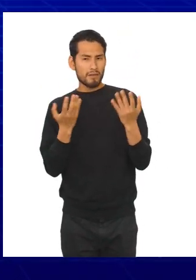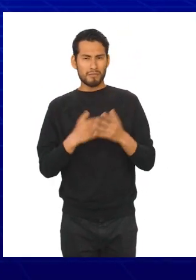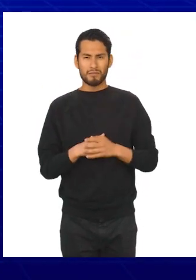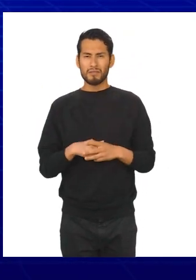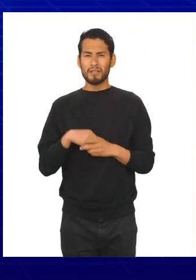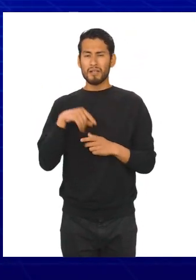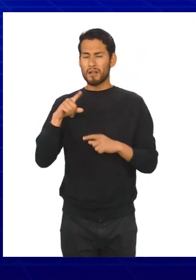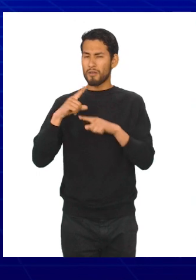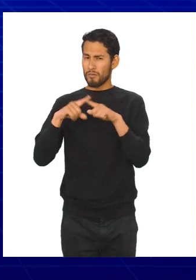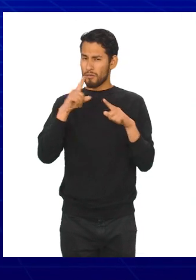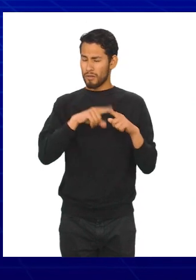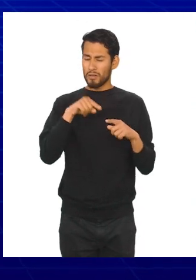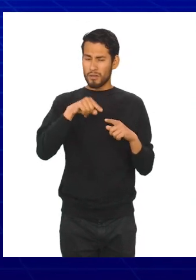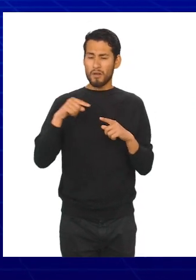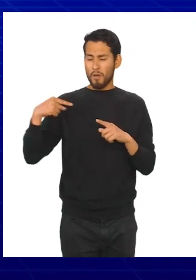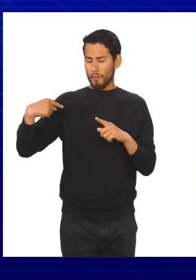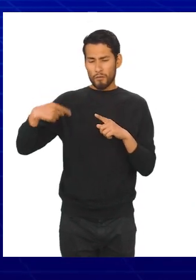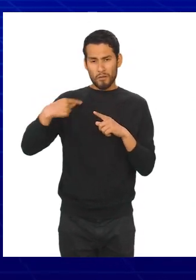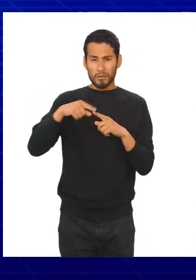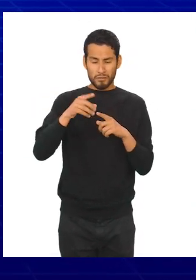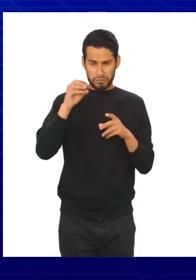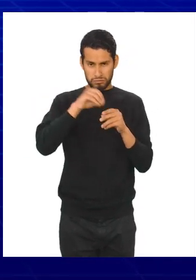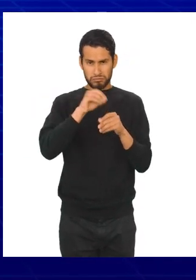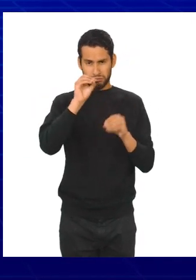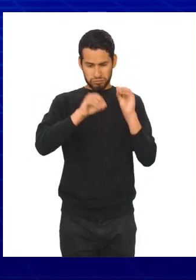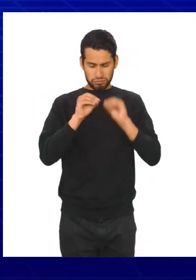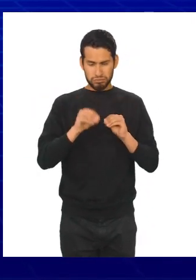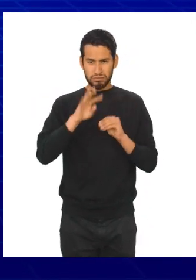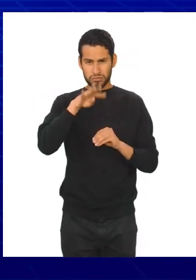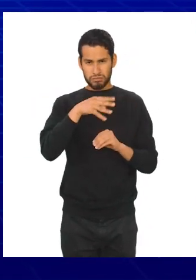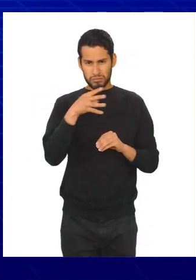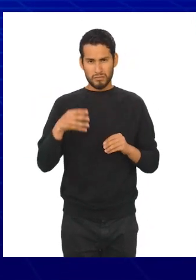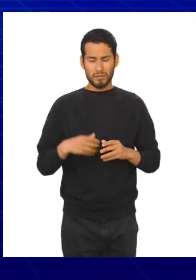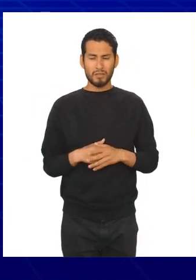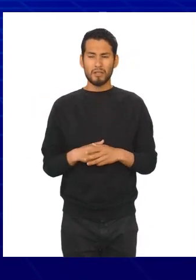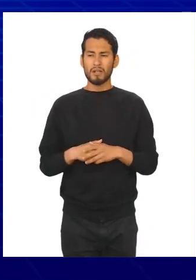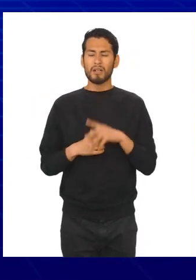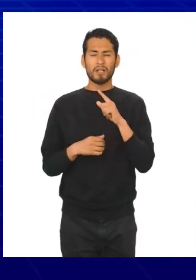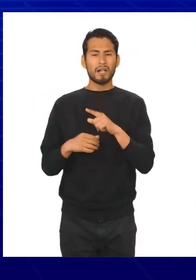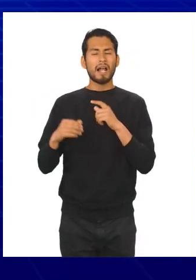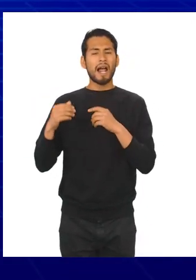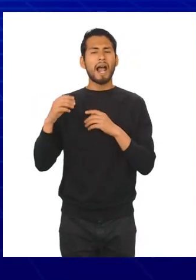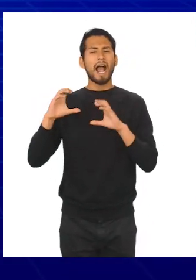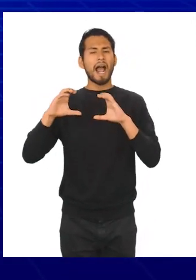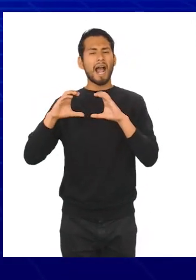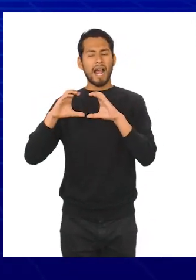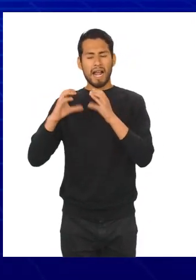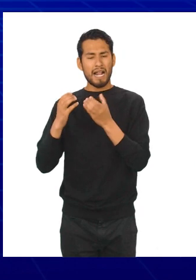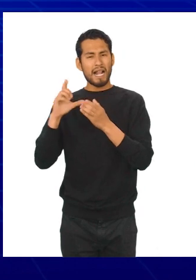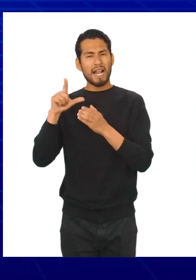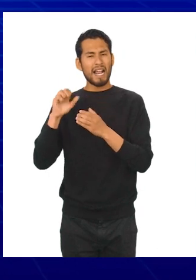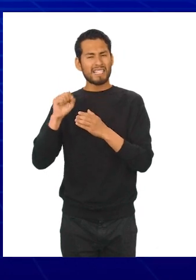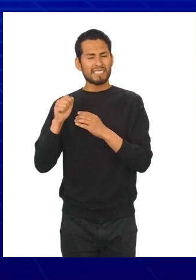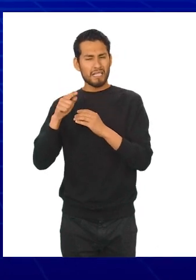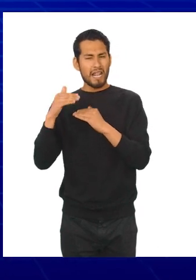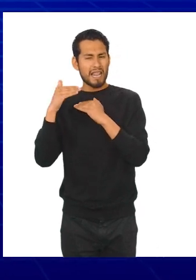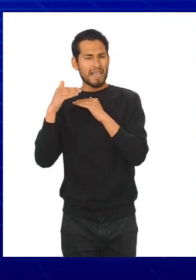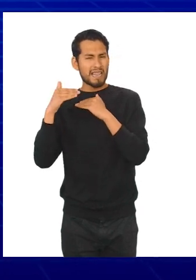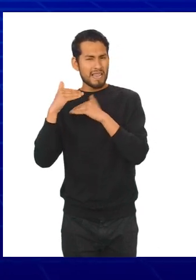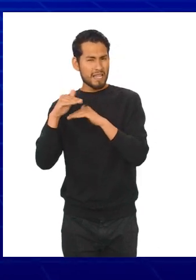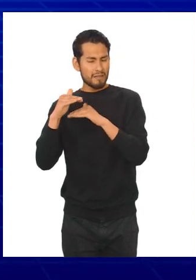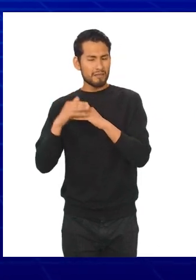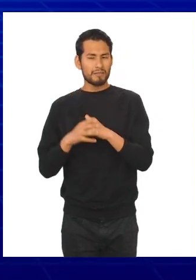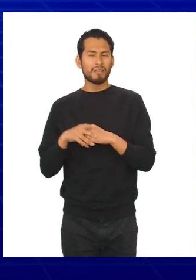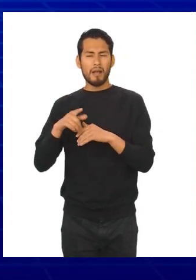Definiremos primero las distintas frecuencias que incluiremos en la tabla. Empezamos con los límites de clase, los cuales